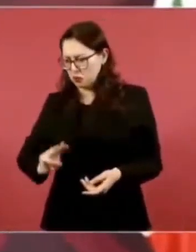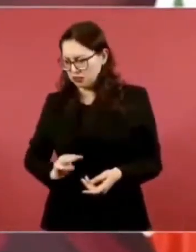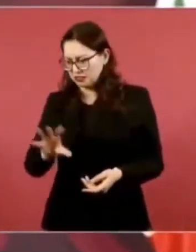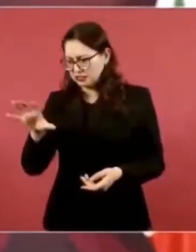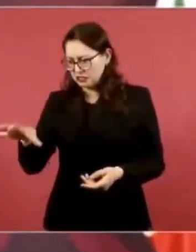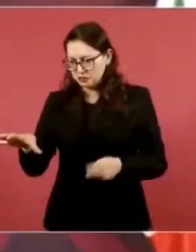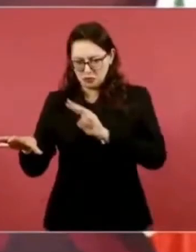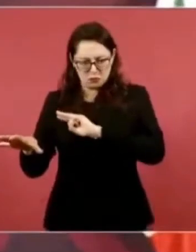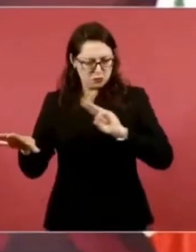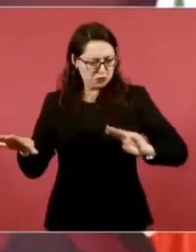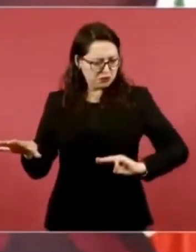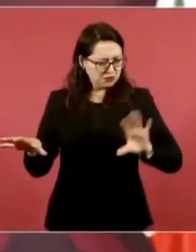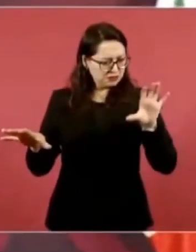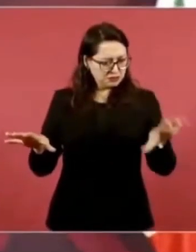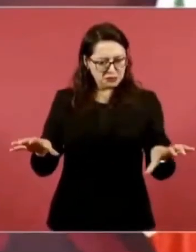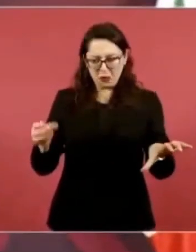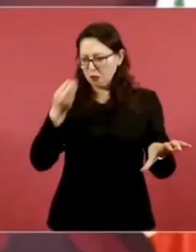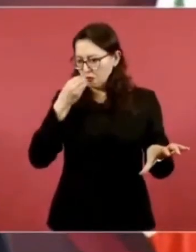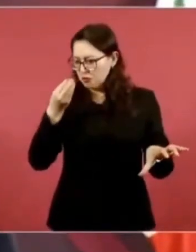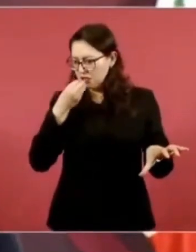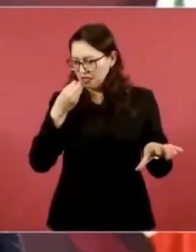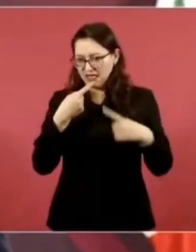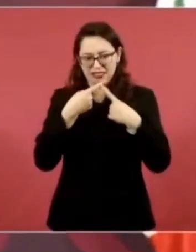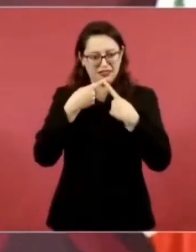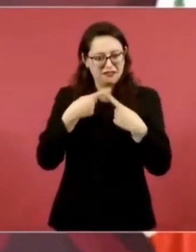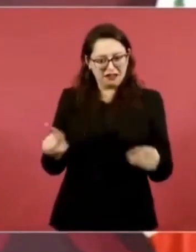comidas distintas.